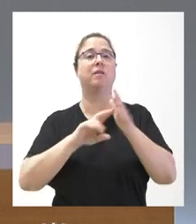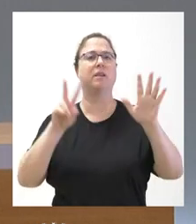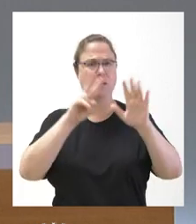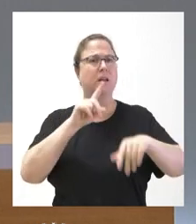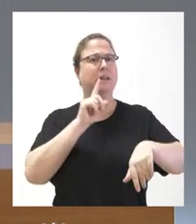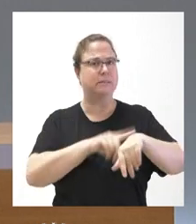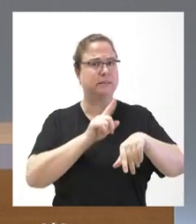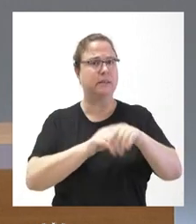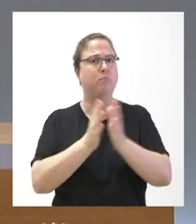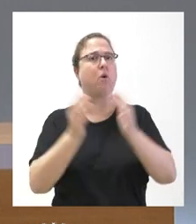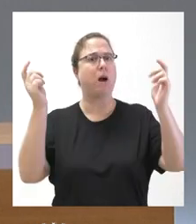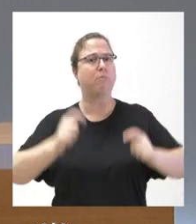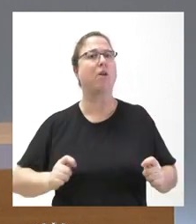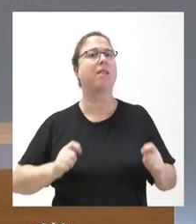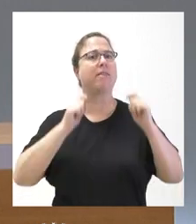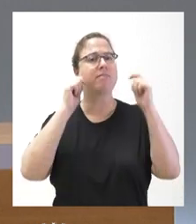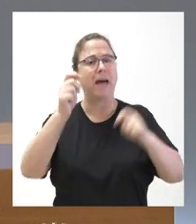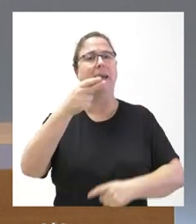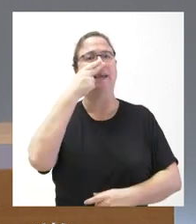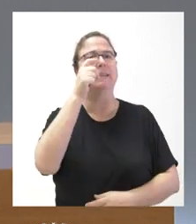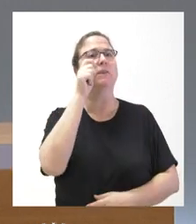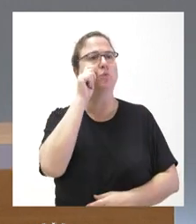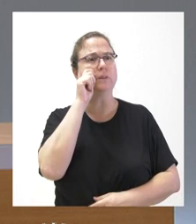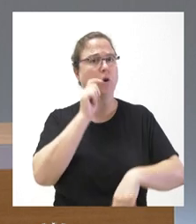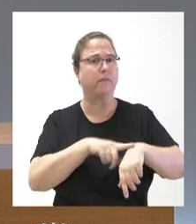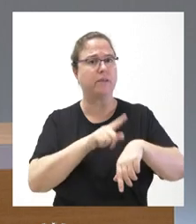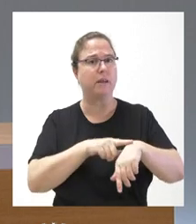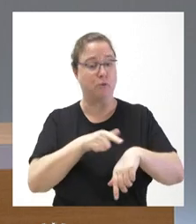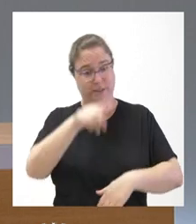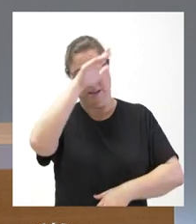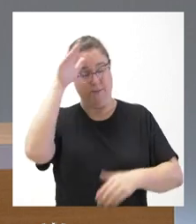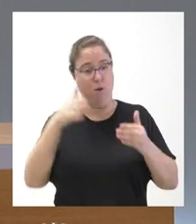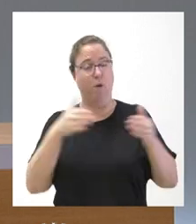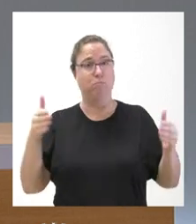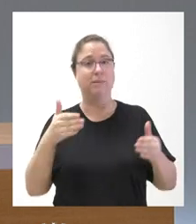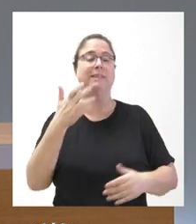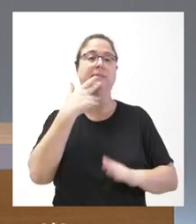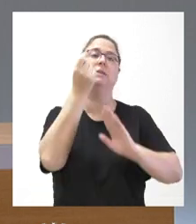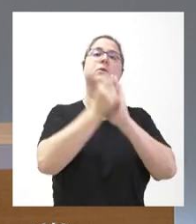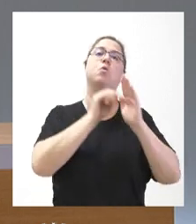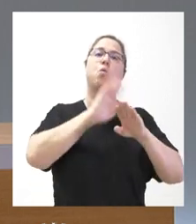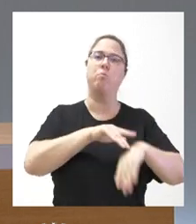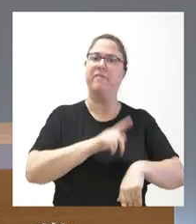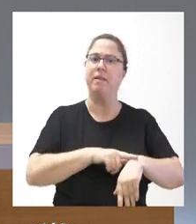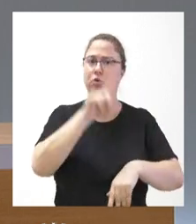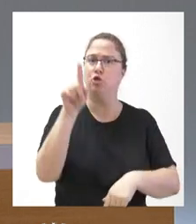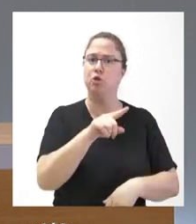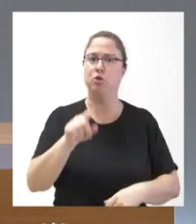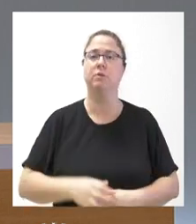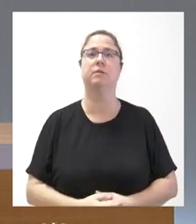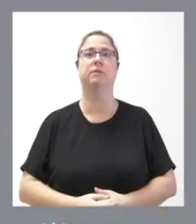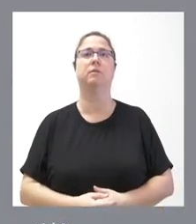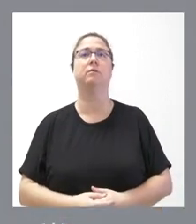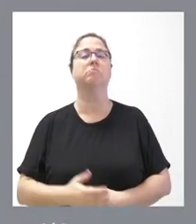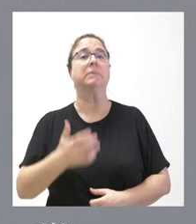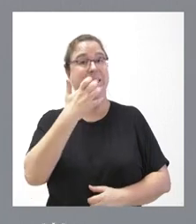tiempo a aprobar la declaración de interés turístico para estrenarla este mismo verano si se considera que cumplen los requisitos? Pues daría tiempo